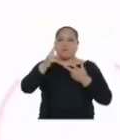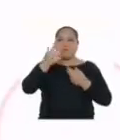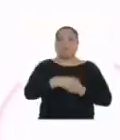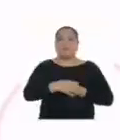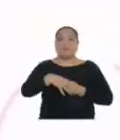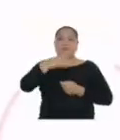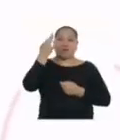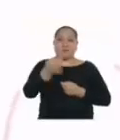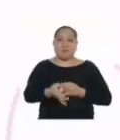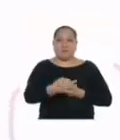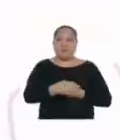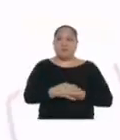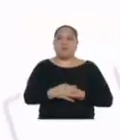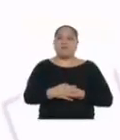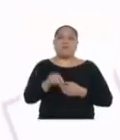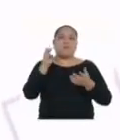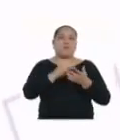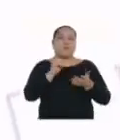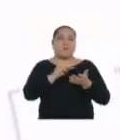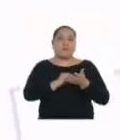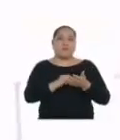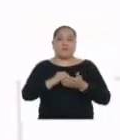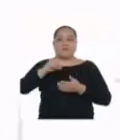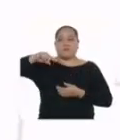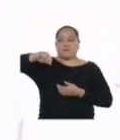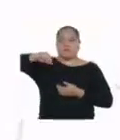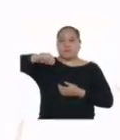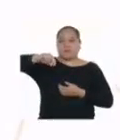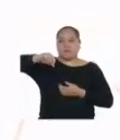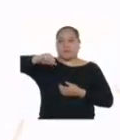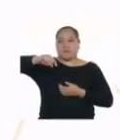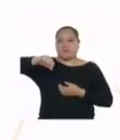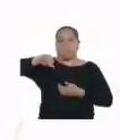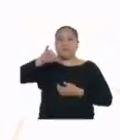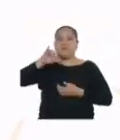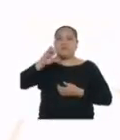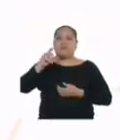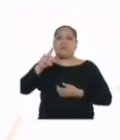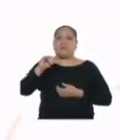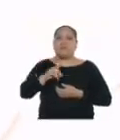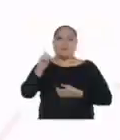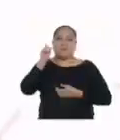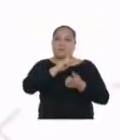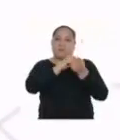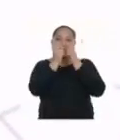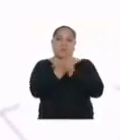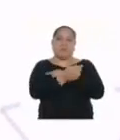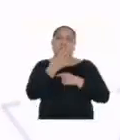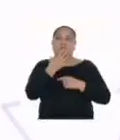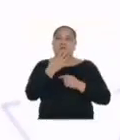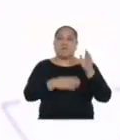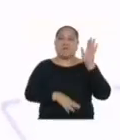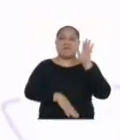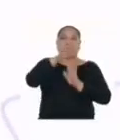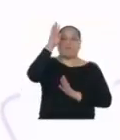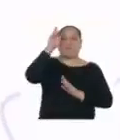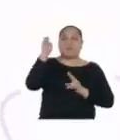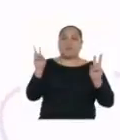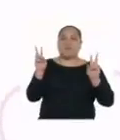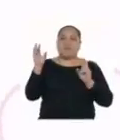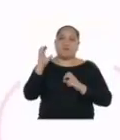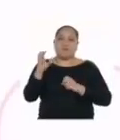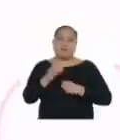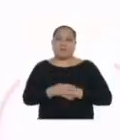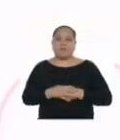verdadera. Mientras más cantidad de gotas de yodo aguante una muestra, sin cambiar de color, mayor será la proporción de